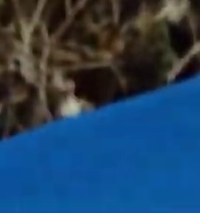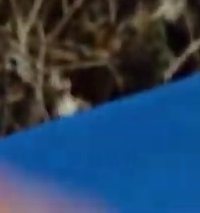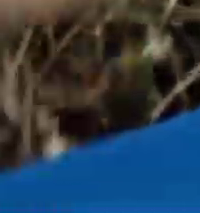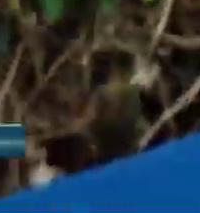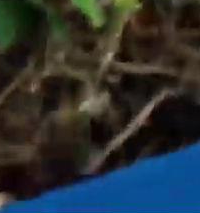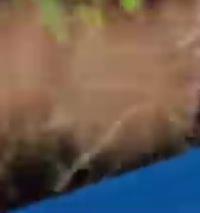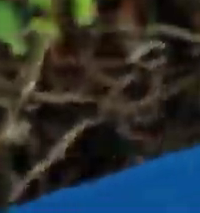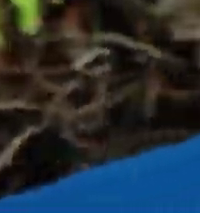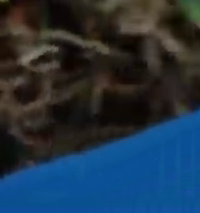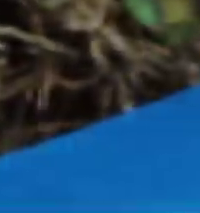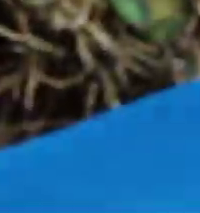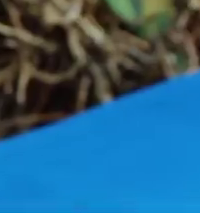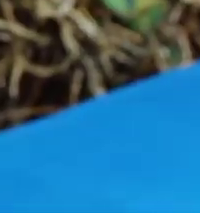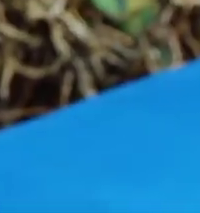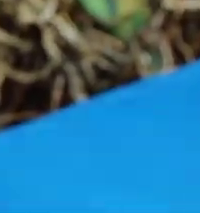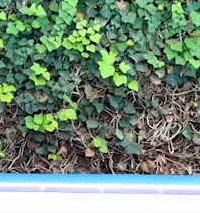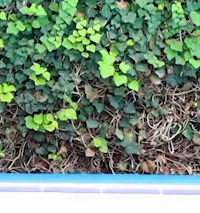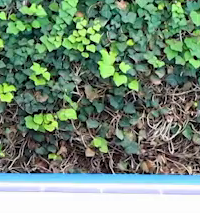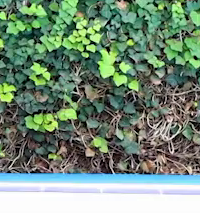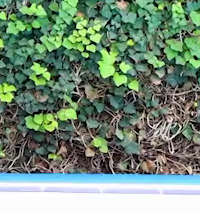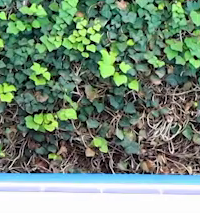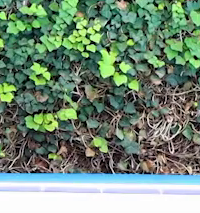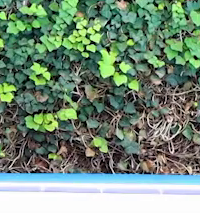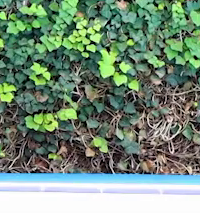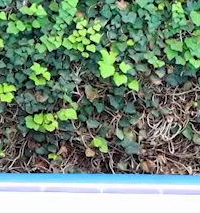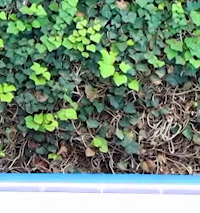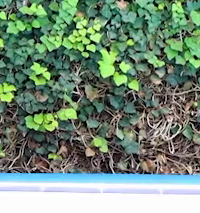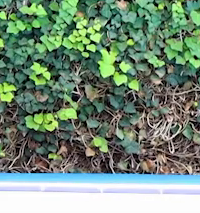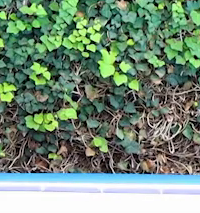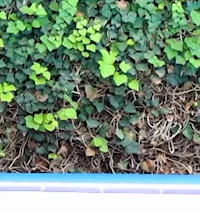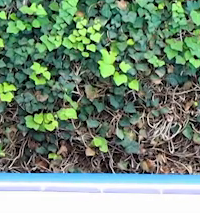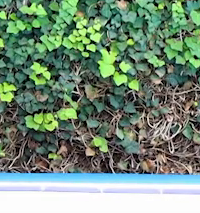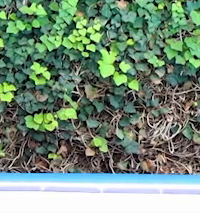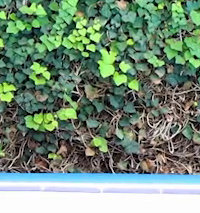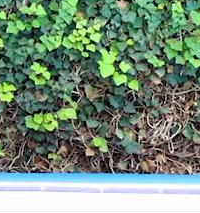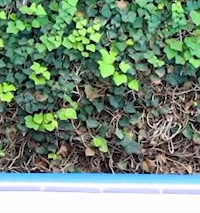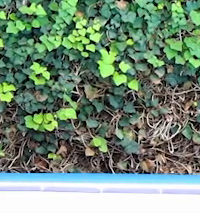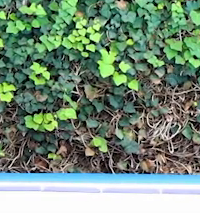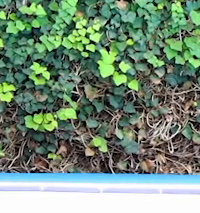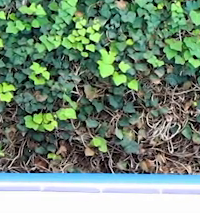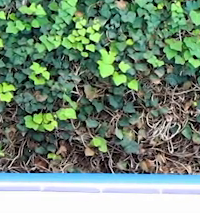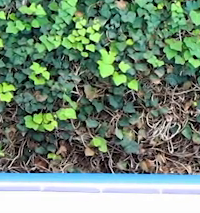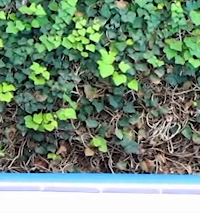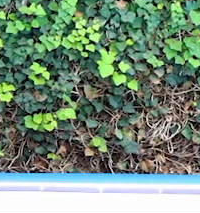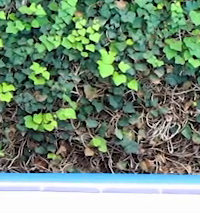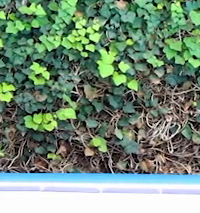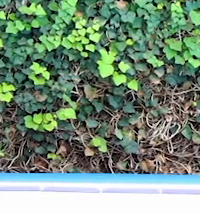Bien estirado al frente, que sea al frente, no lateral. Muy bien.